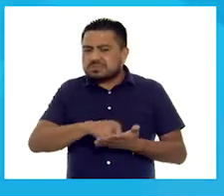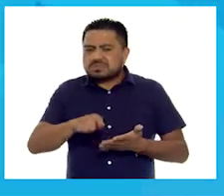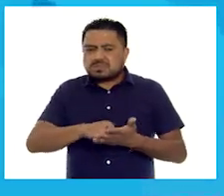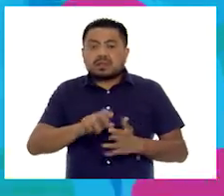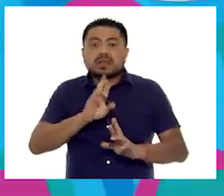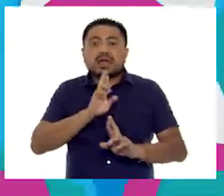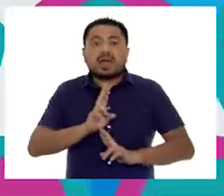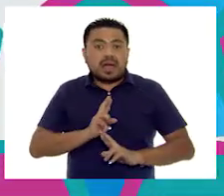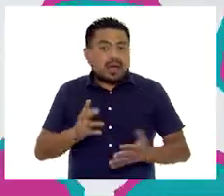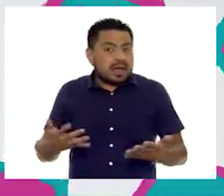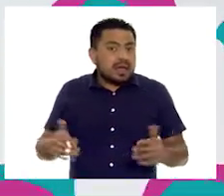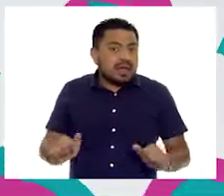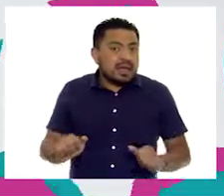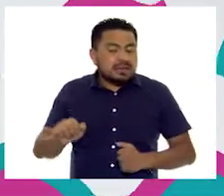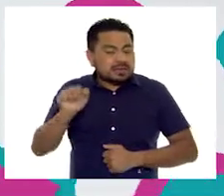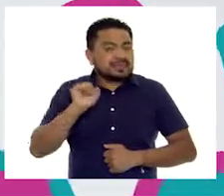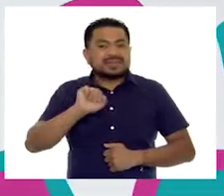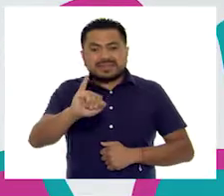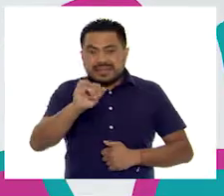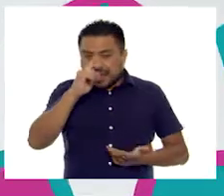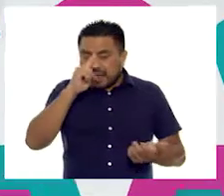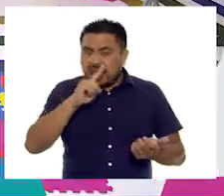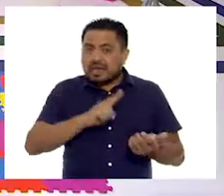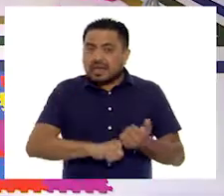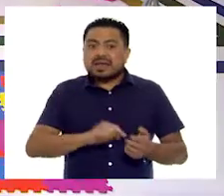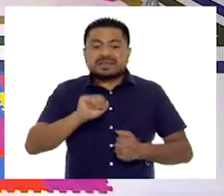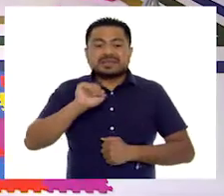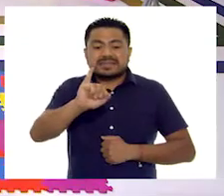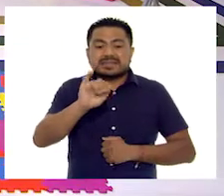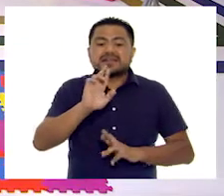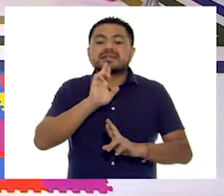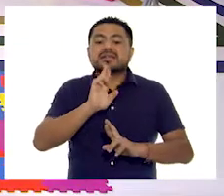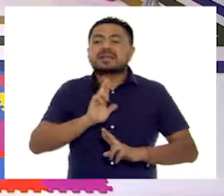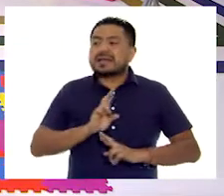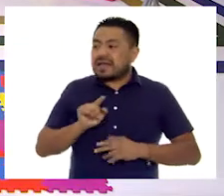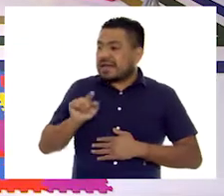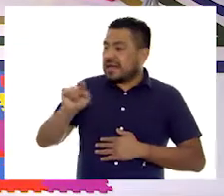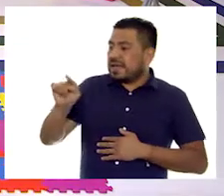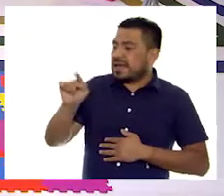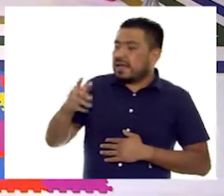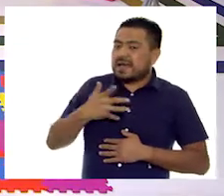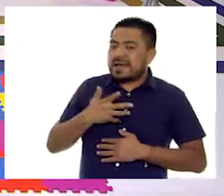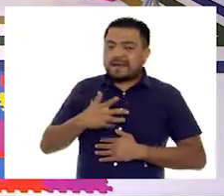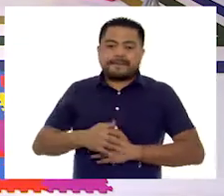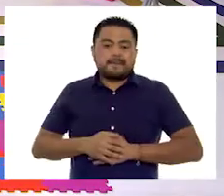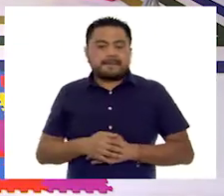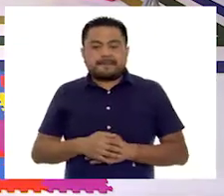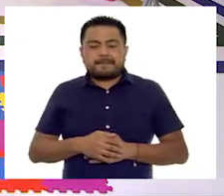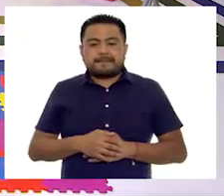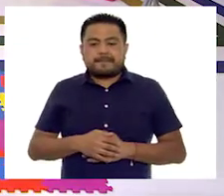una respuesta? ¿Sí? Creo que... ¡Sí! Ahí está. Tenemos una respuesta.